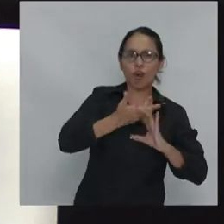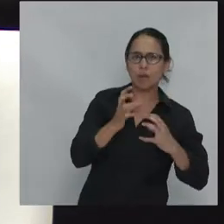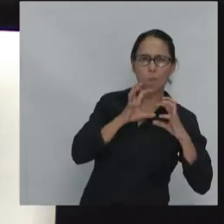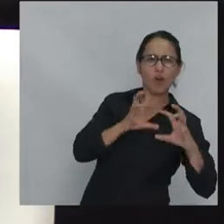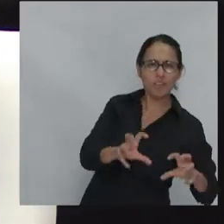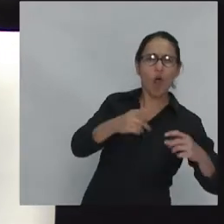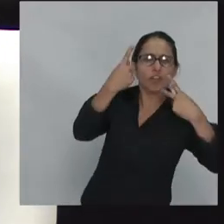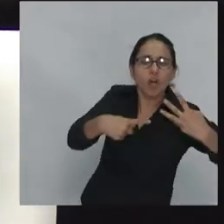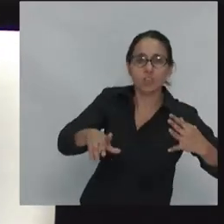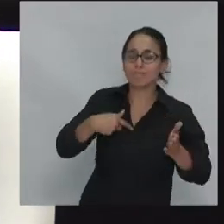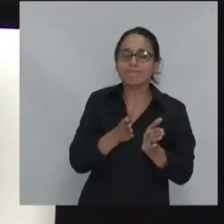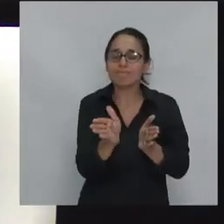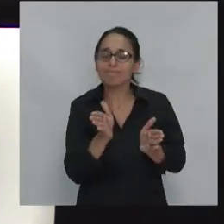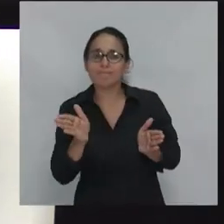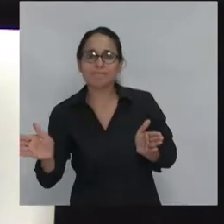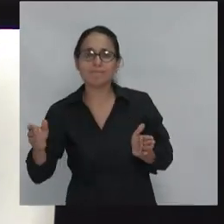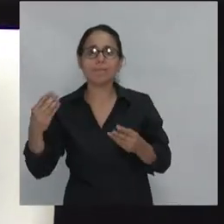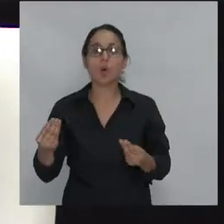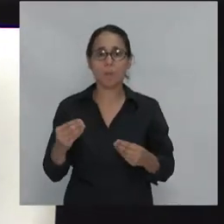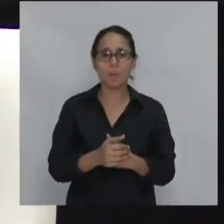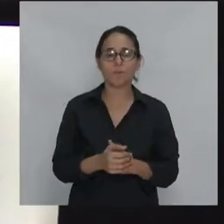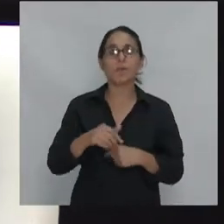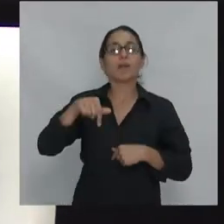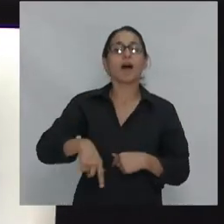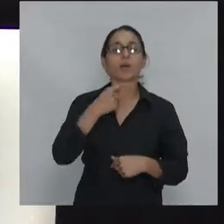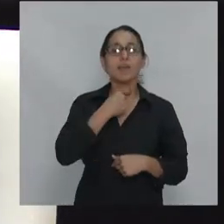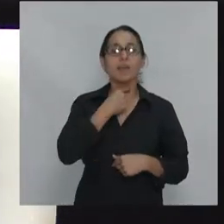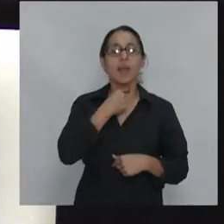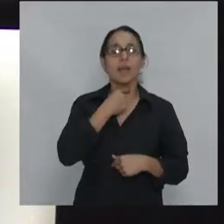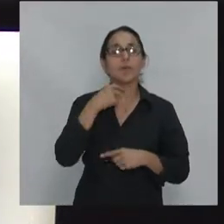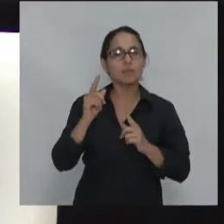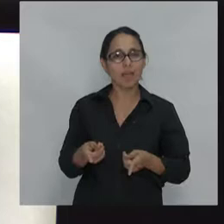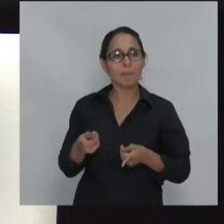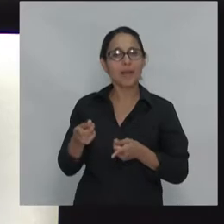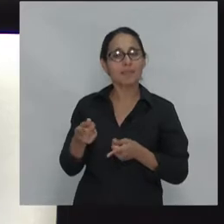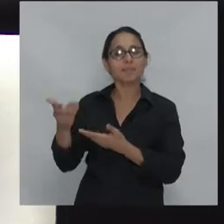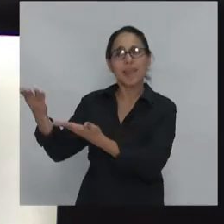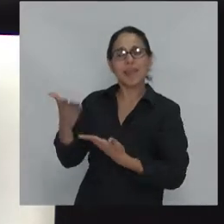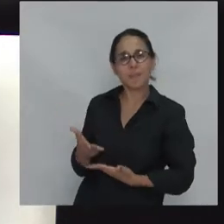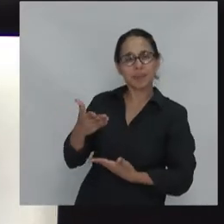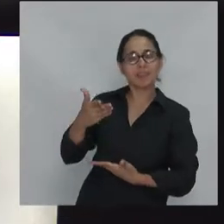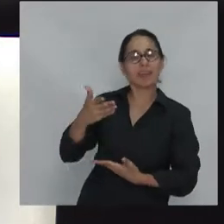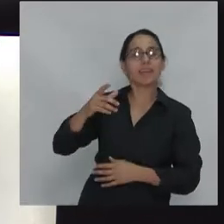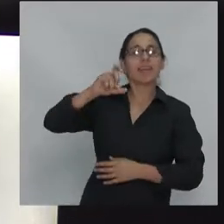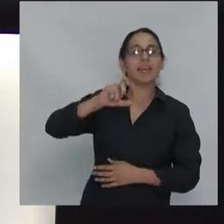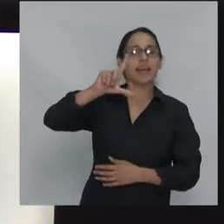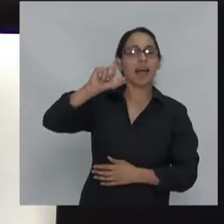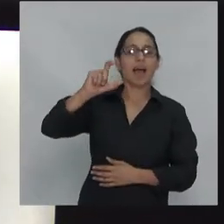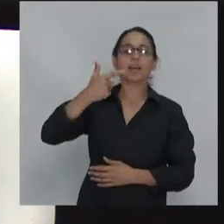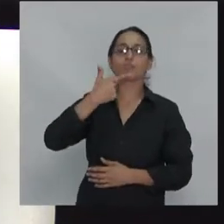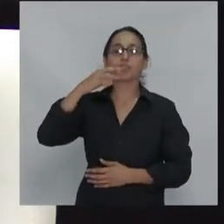tratando de entender y también por eso queremos invitar a otro amigo de Claxo a Vladimir Davidov